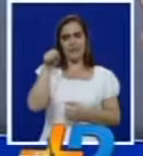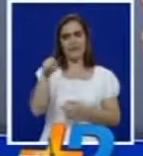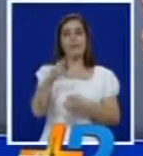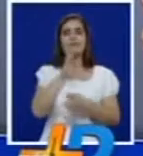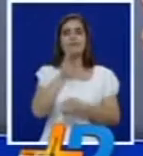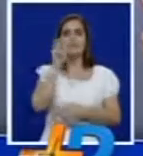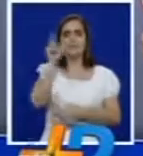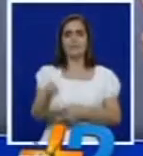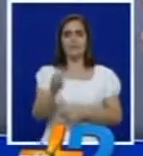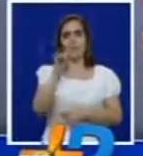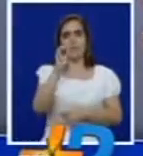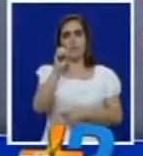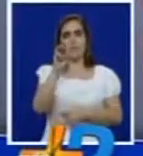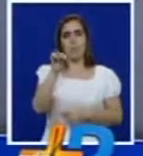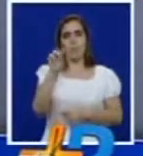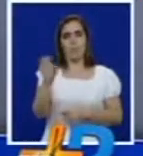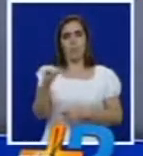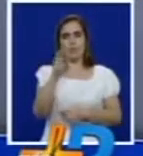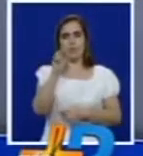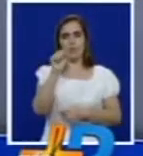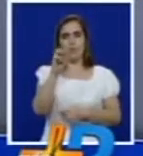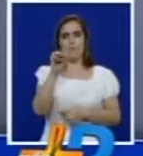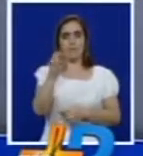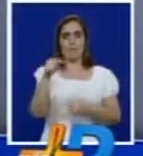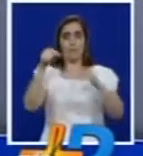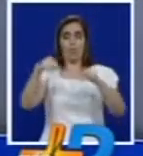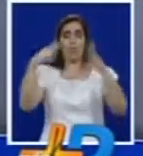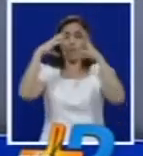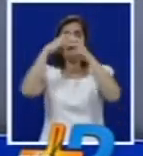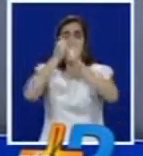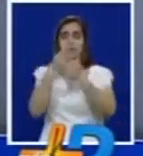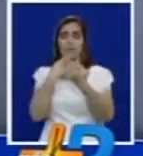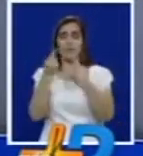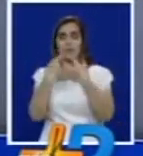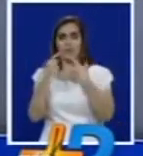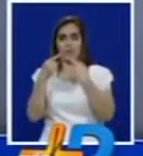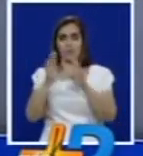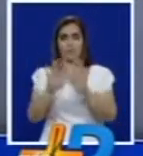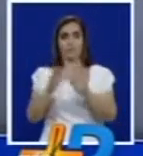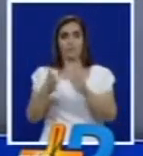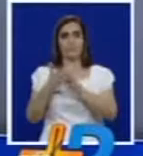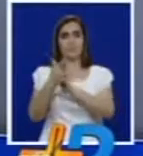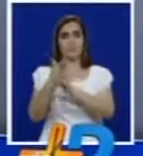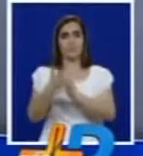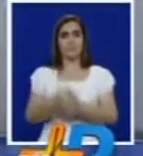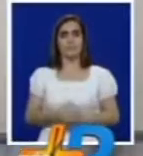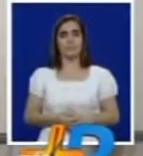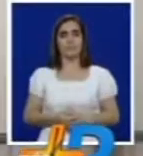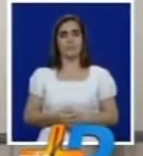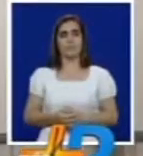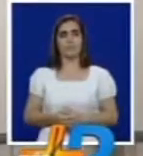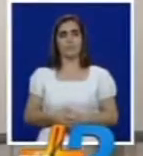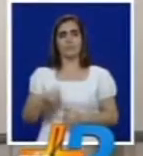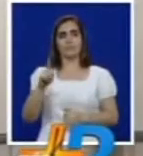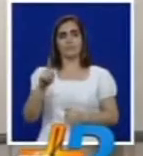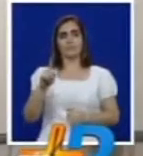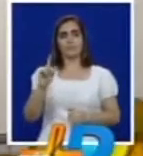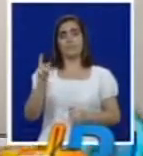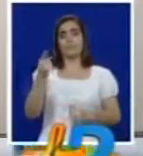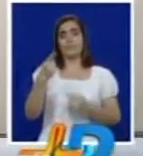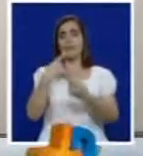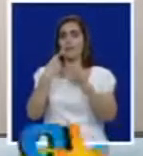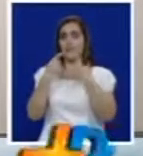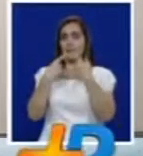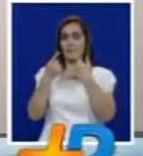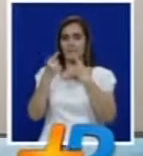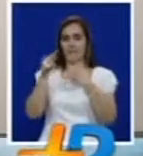Romero una delante y una nota maravillosa que nos entregará esta noche nuestro director Gildardo Arango en su primera entrevista para